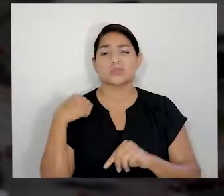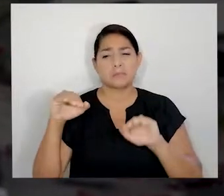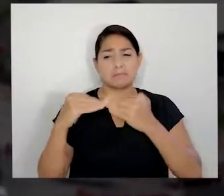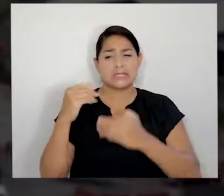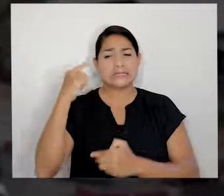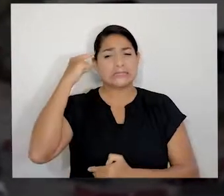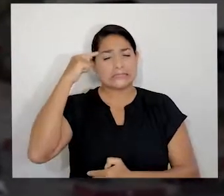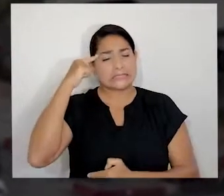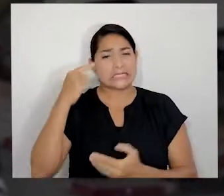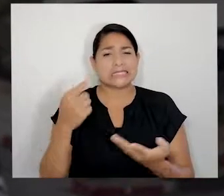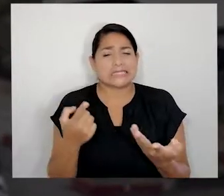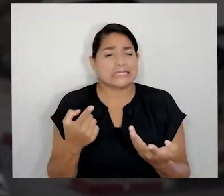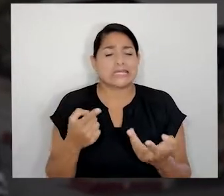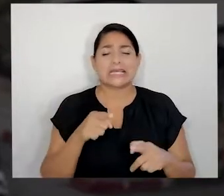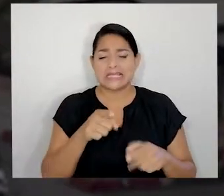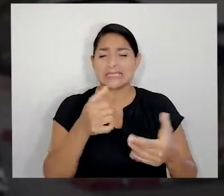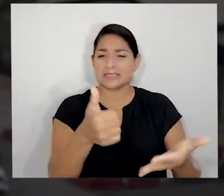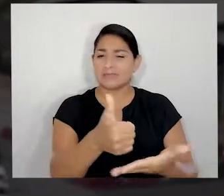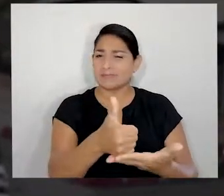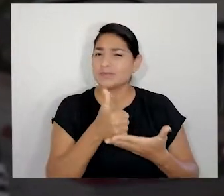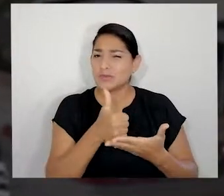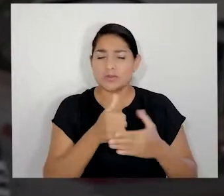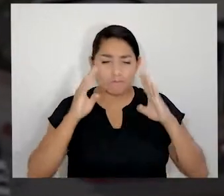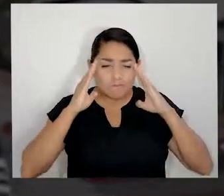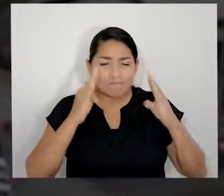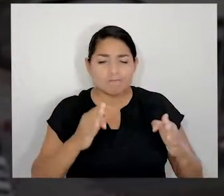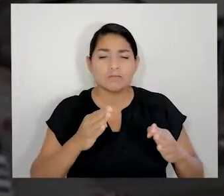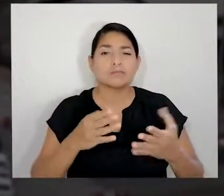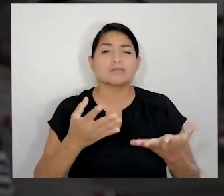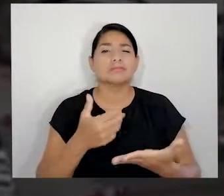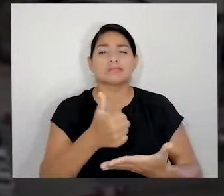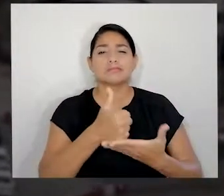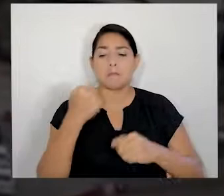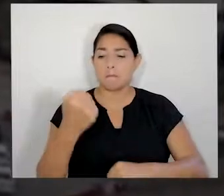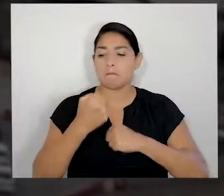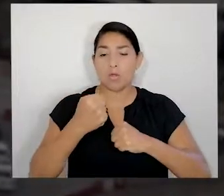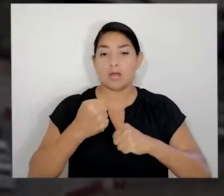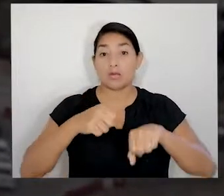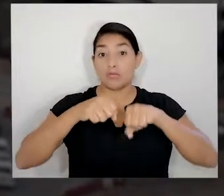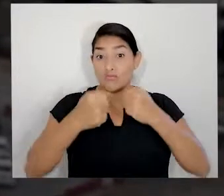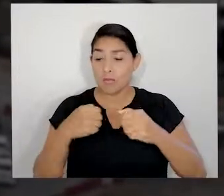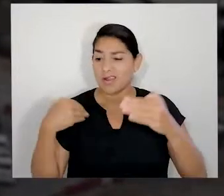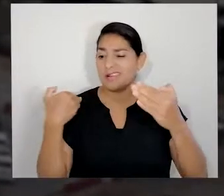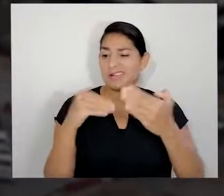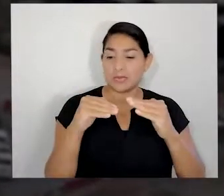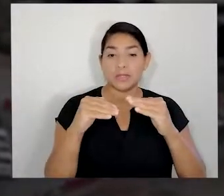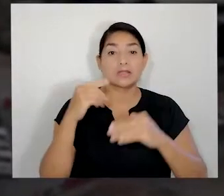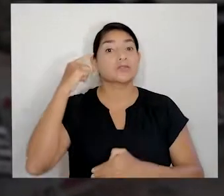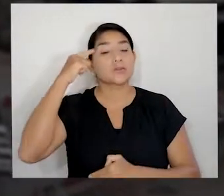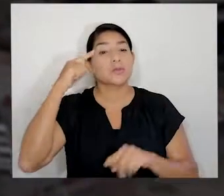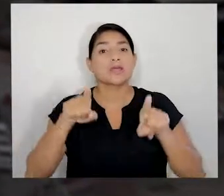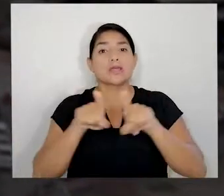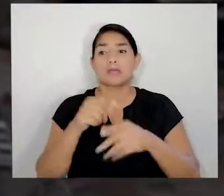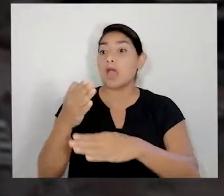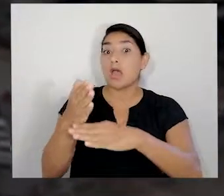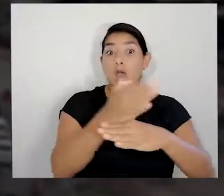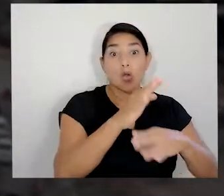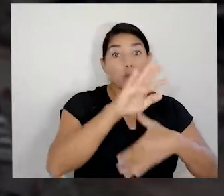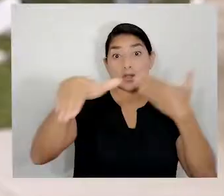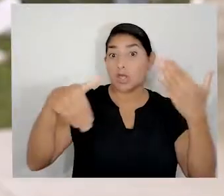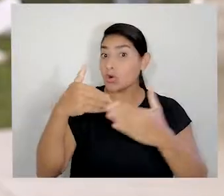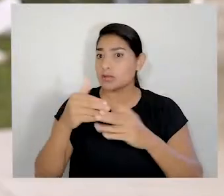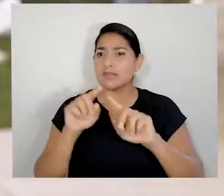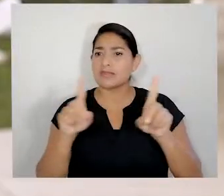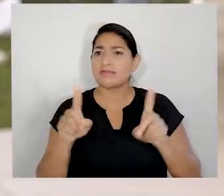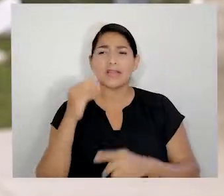también nos ponemos condicionantes mentales y limitaciones, y este taller estuvo enfocado básicamente en ayudarnos a empoderarnos, a romper esas limitaciones,